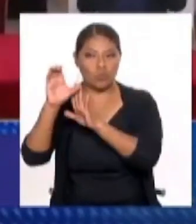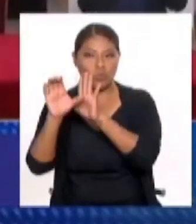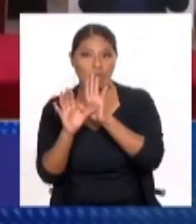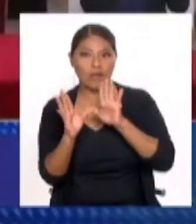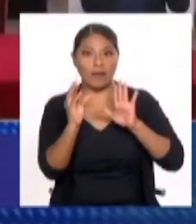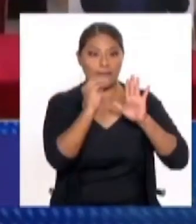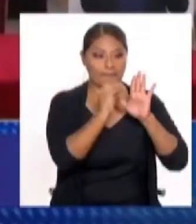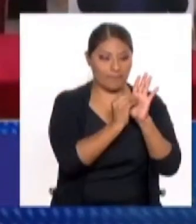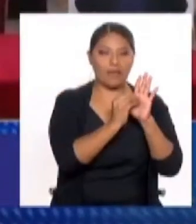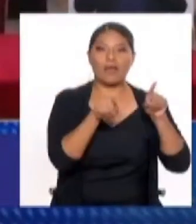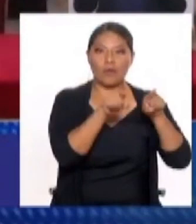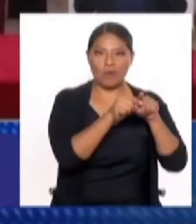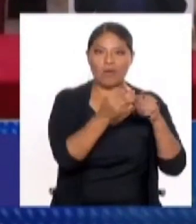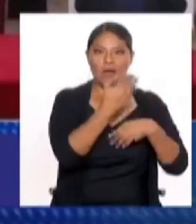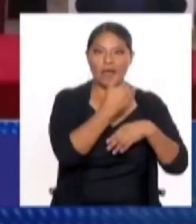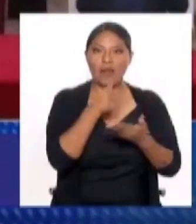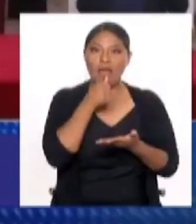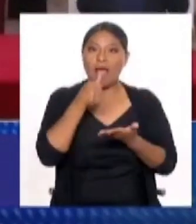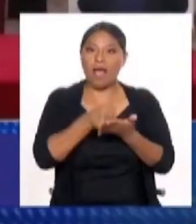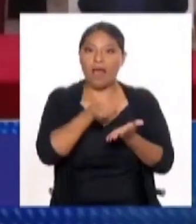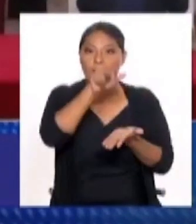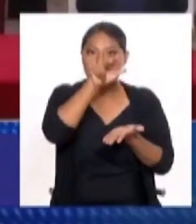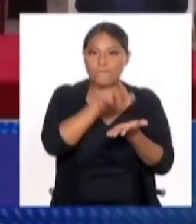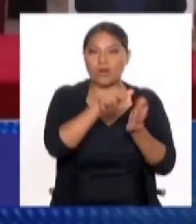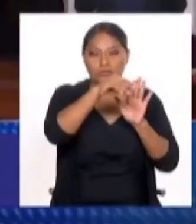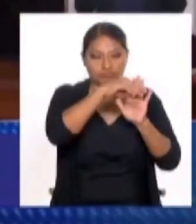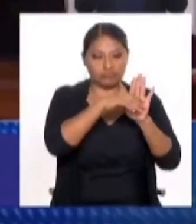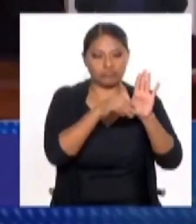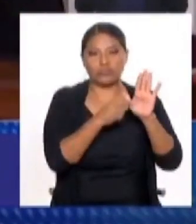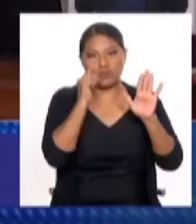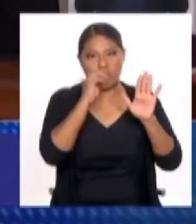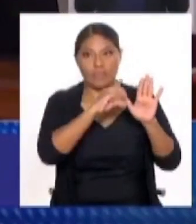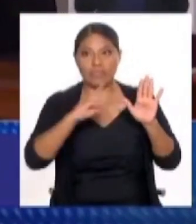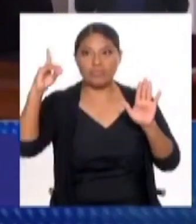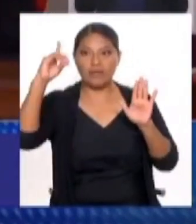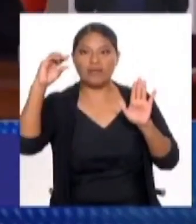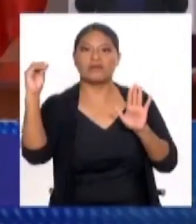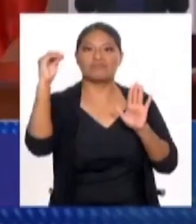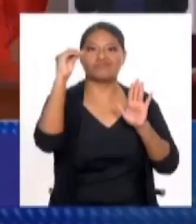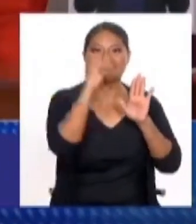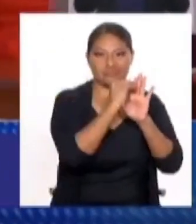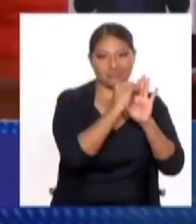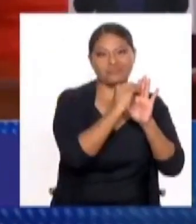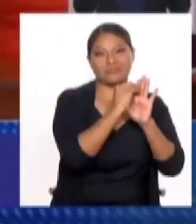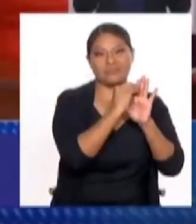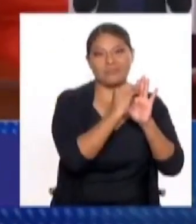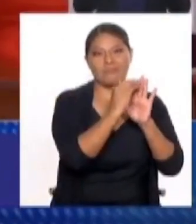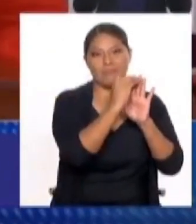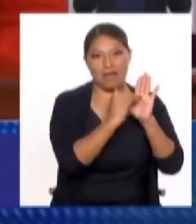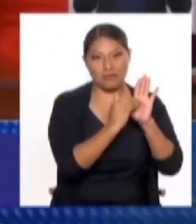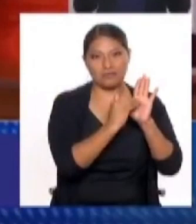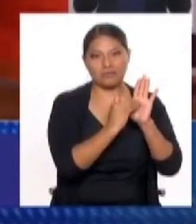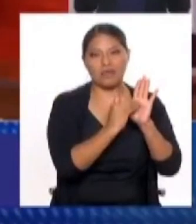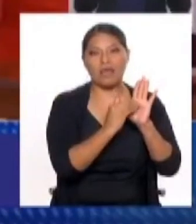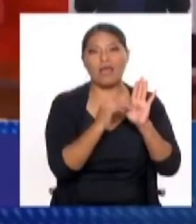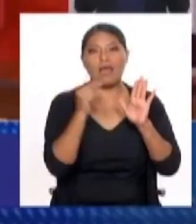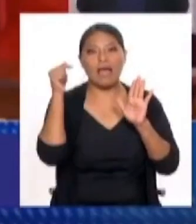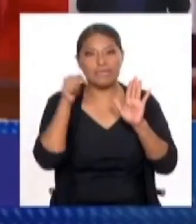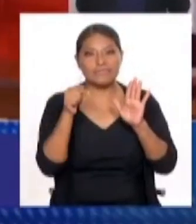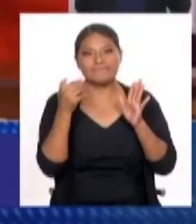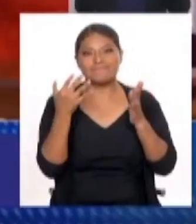aprueba una carta en que el Estado social y de derechos como central. Entonces, ahí probablemente va a haber un